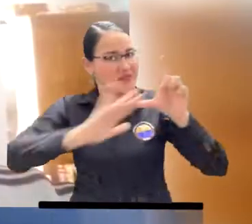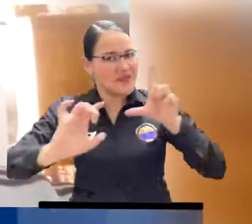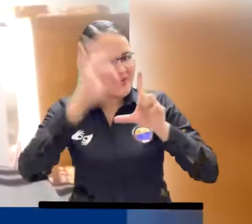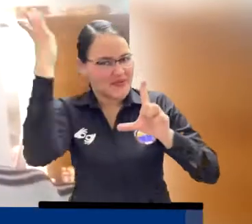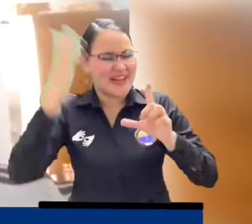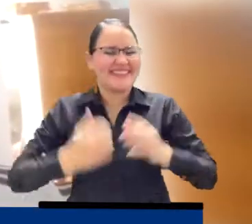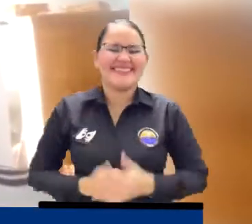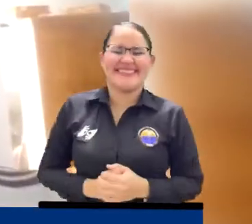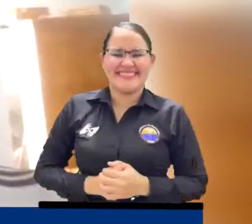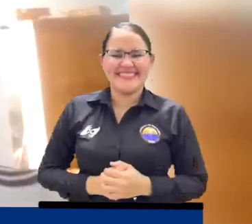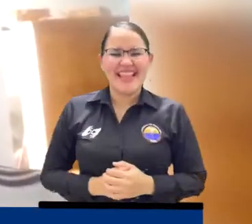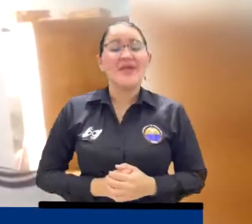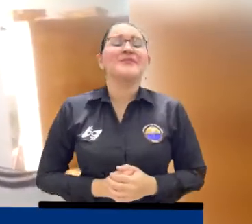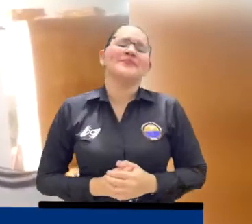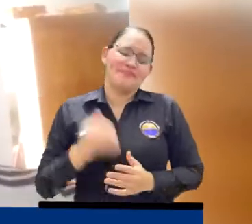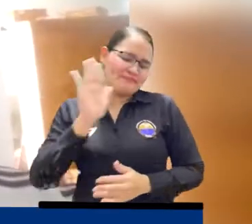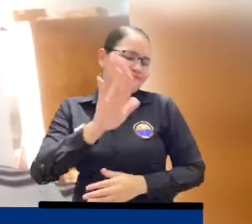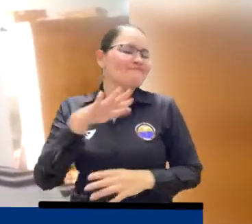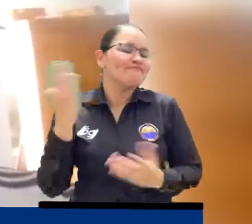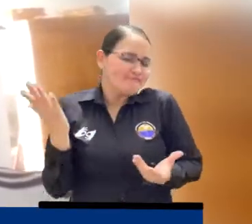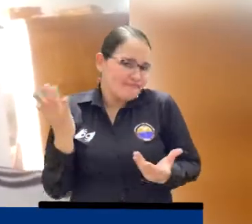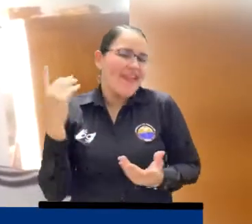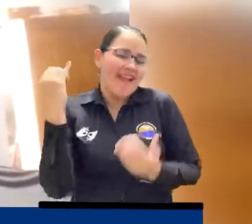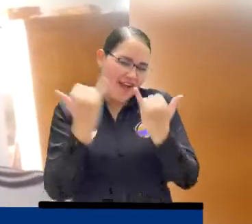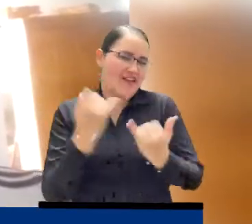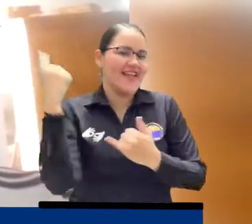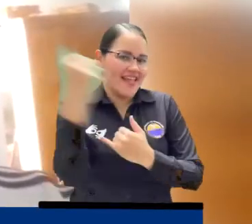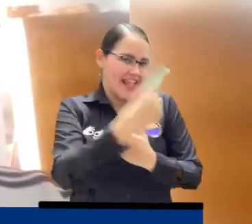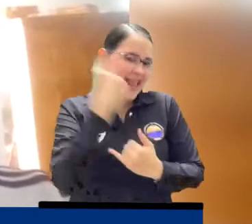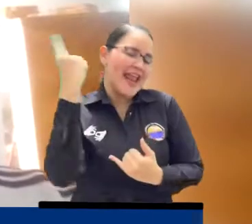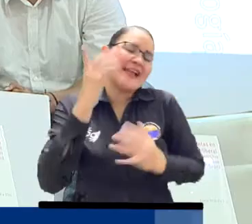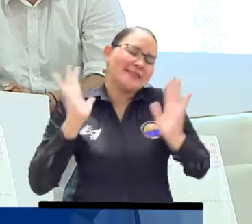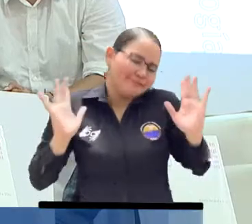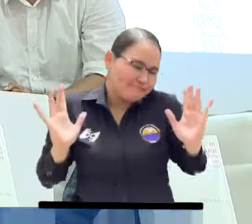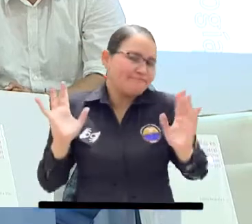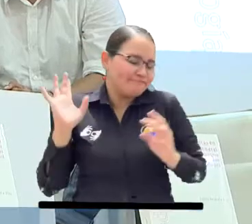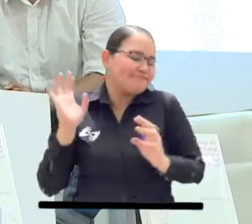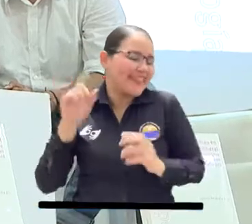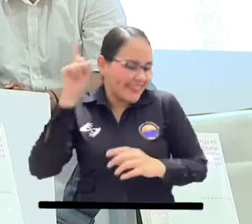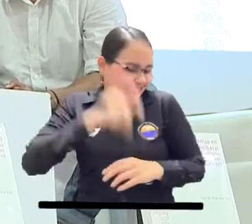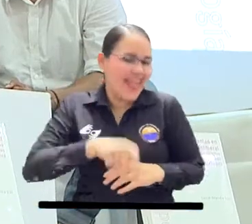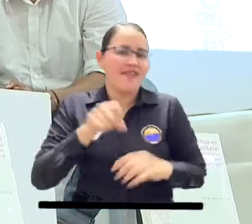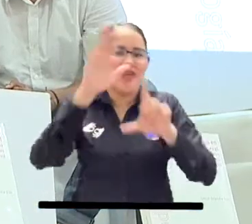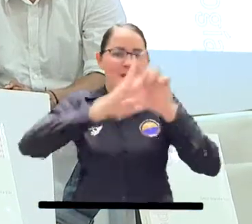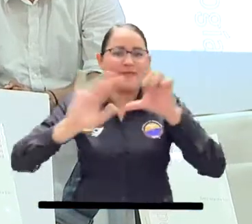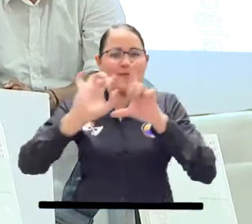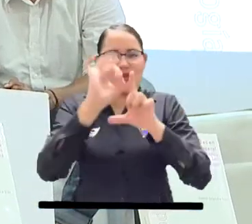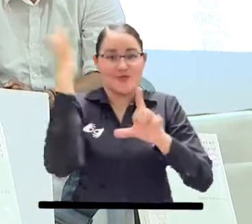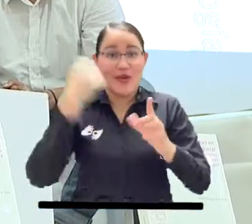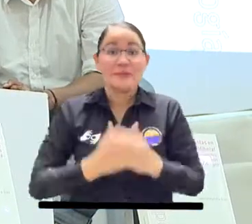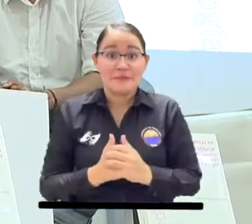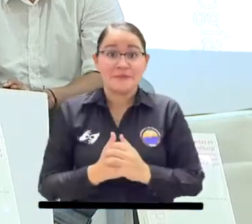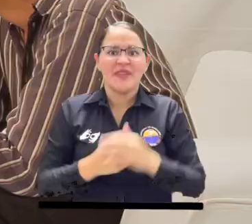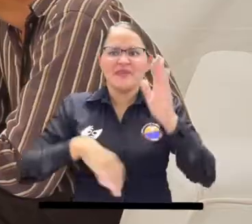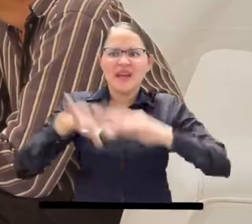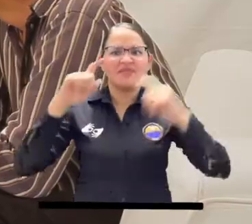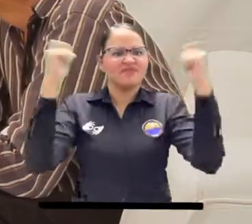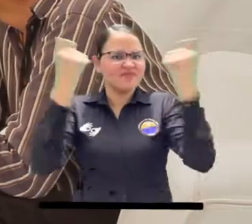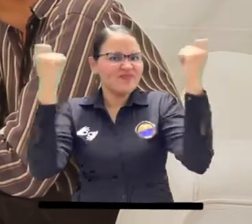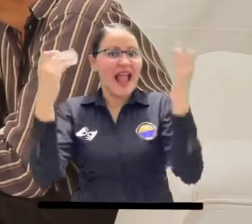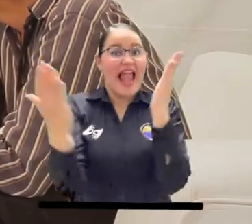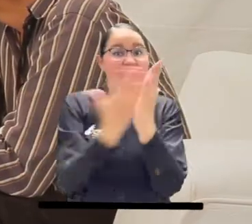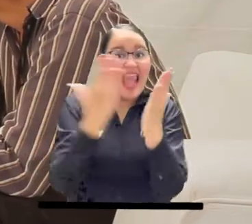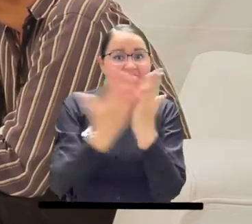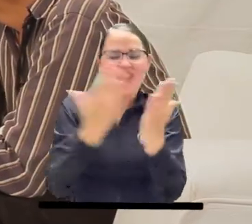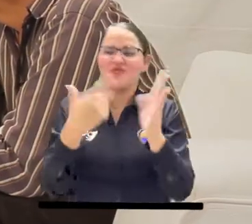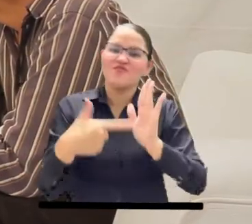lógico, va a ser virtual, aunque tendremos algunas actividades de presentación en un set que tendremos